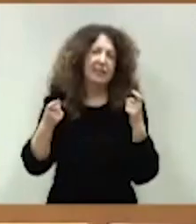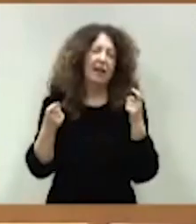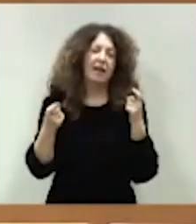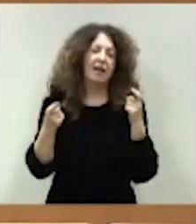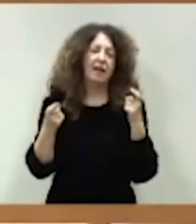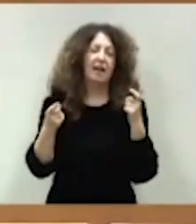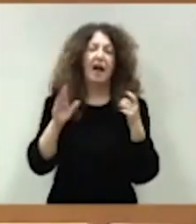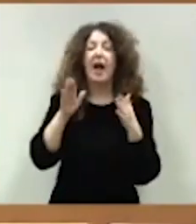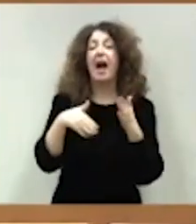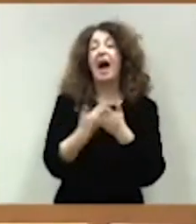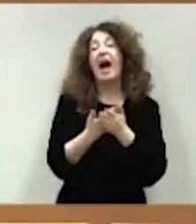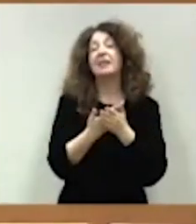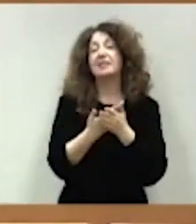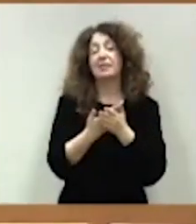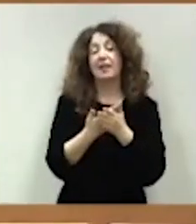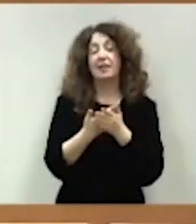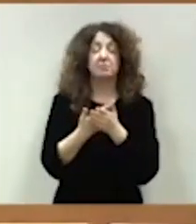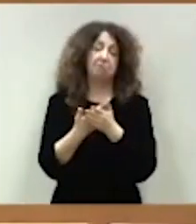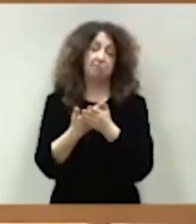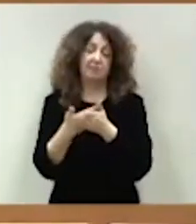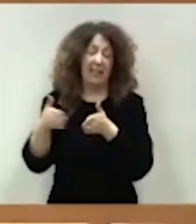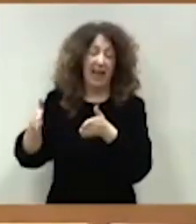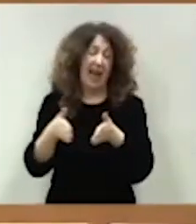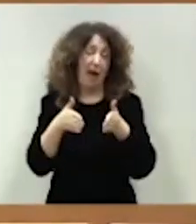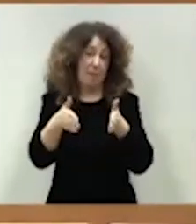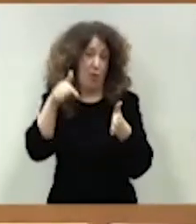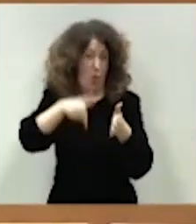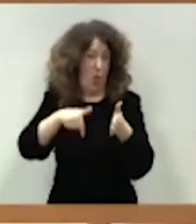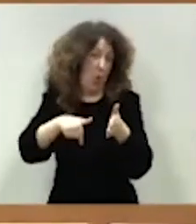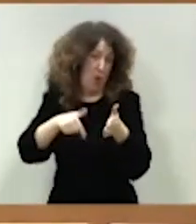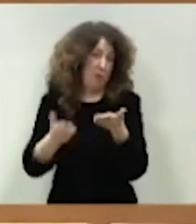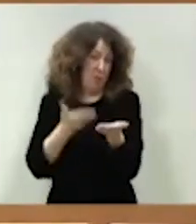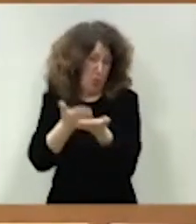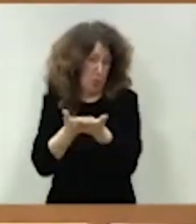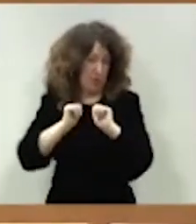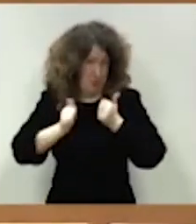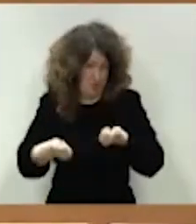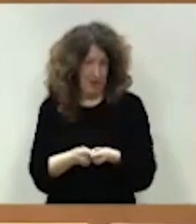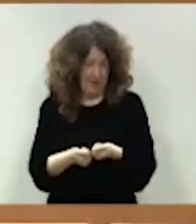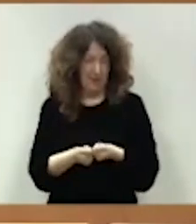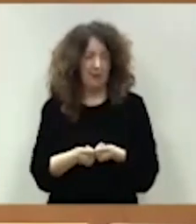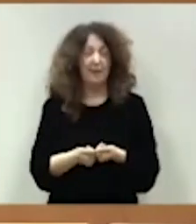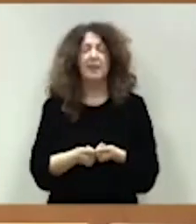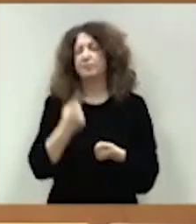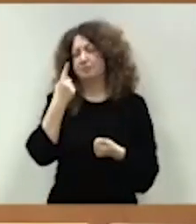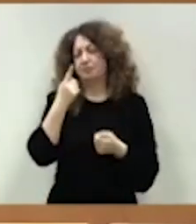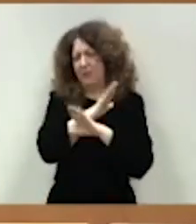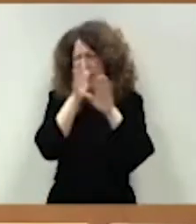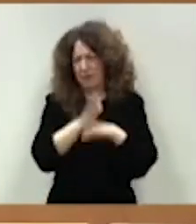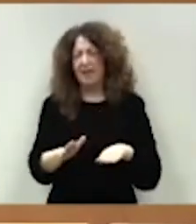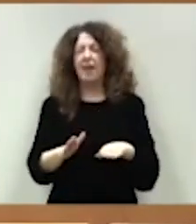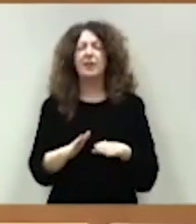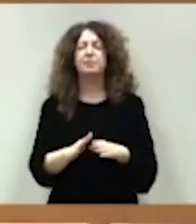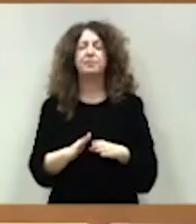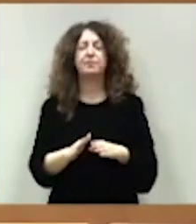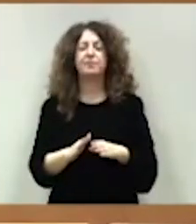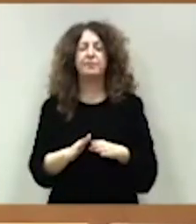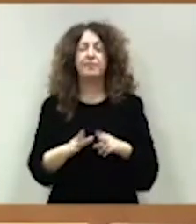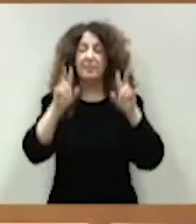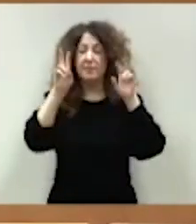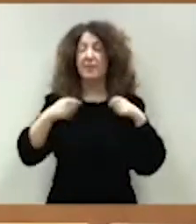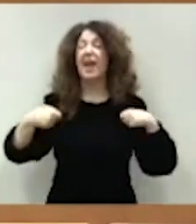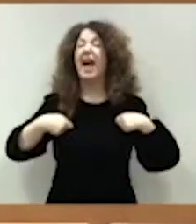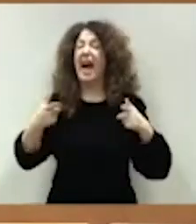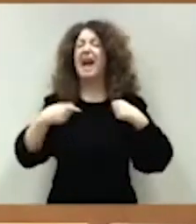la senda que proponemos en el día de hoy. Termino ya refiriéndome brevemente al límite del